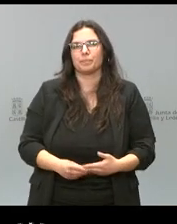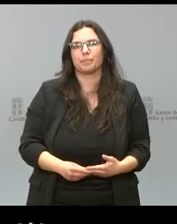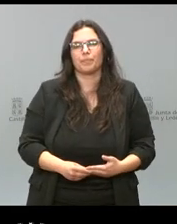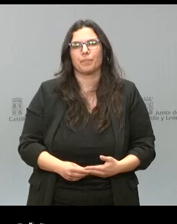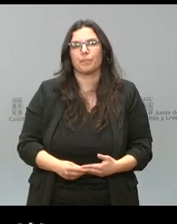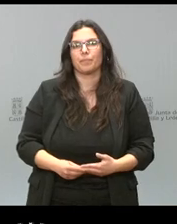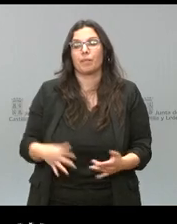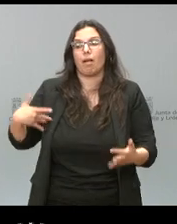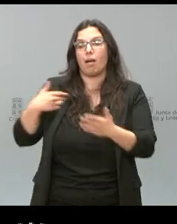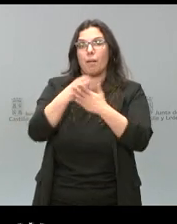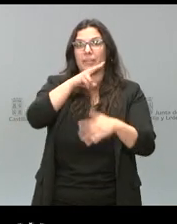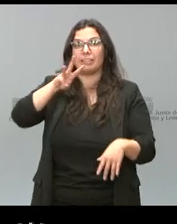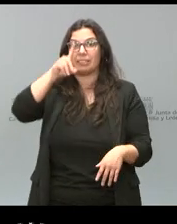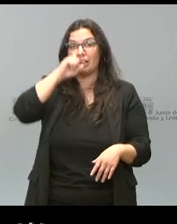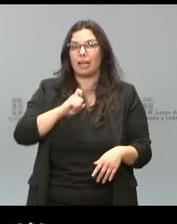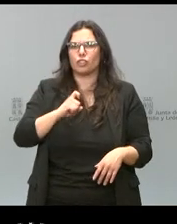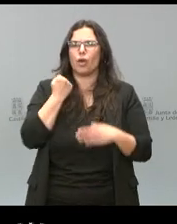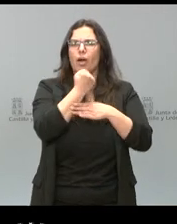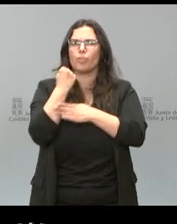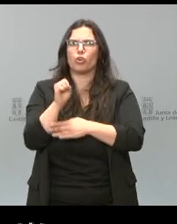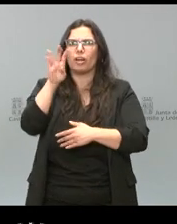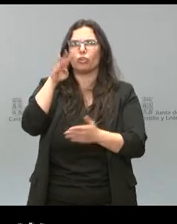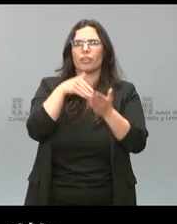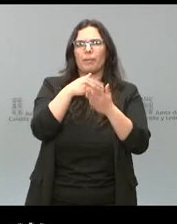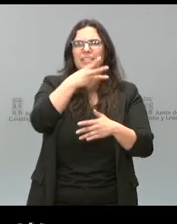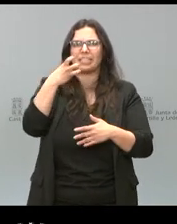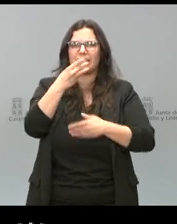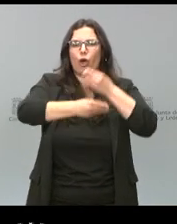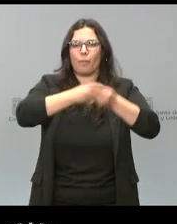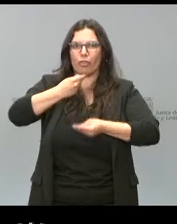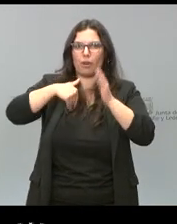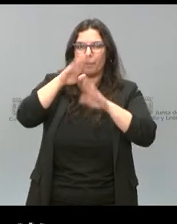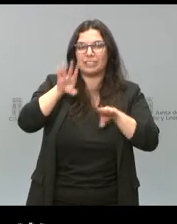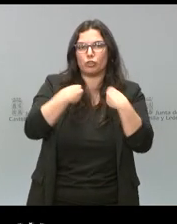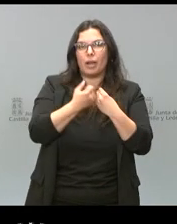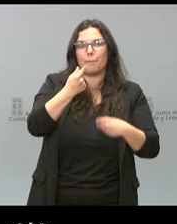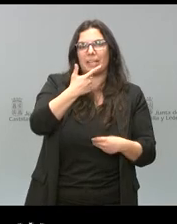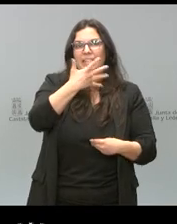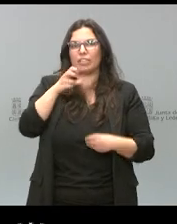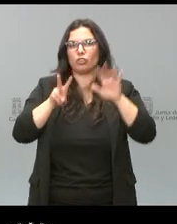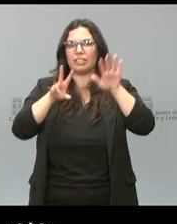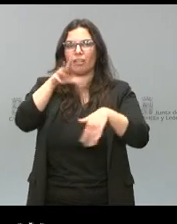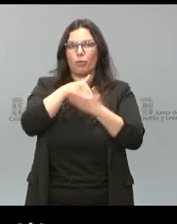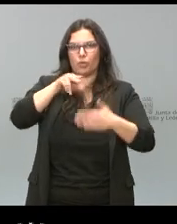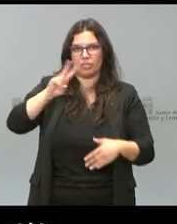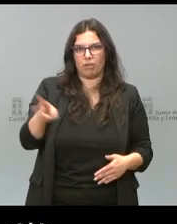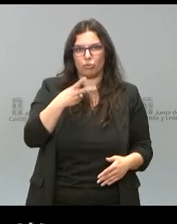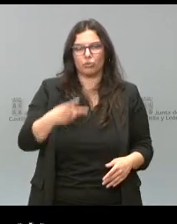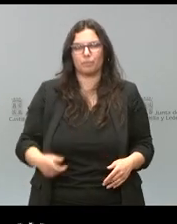En 23 años, hemos respaldado más de 14.300 operaciones por 1.575 millones de euros.